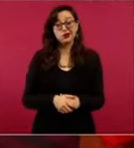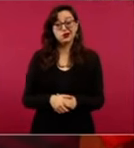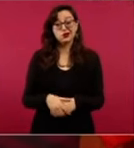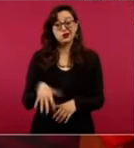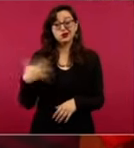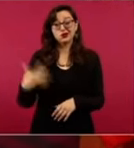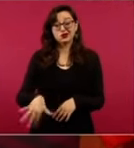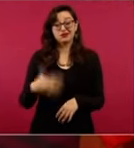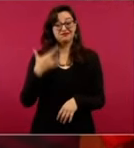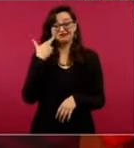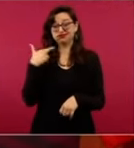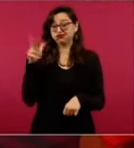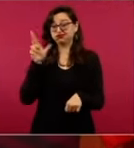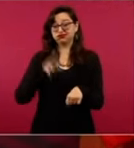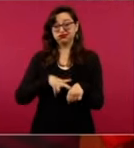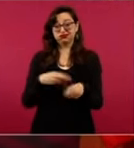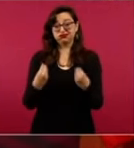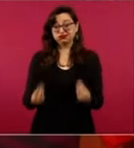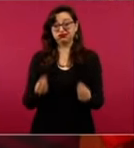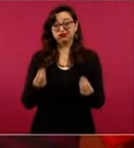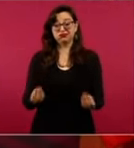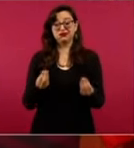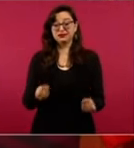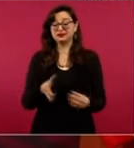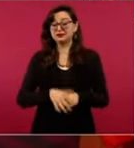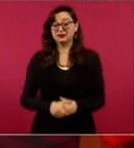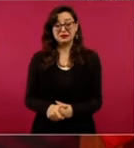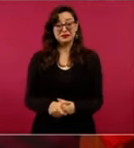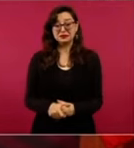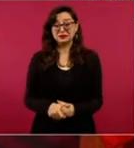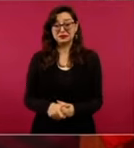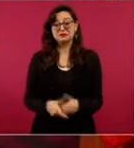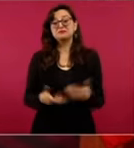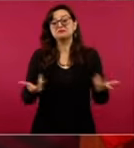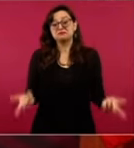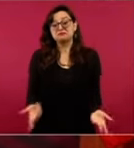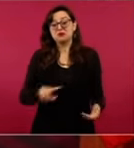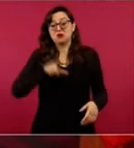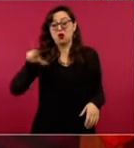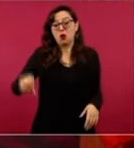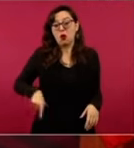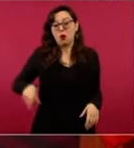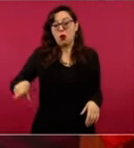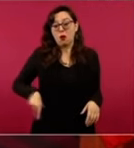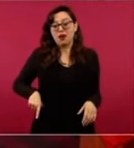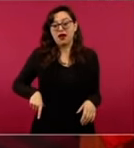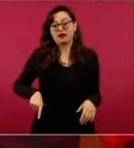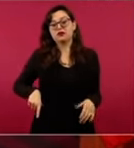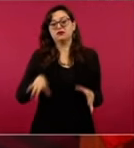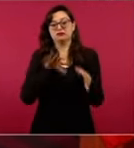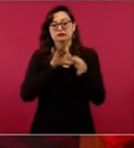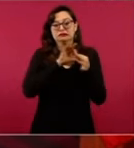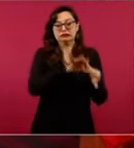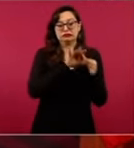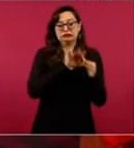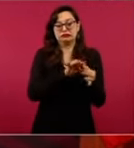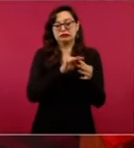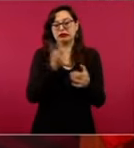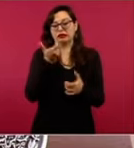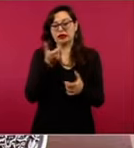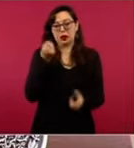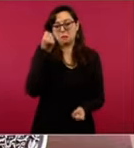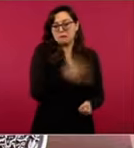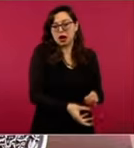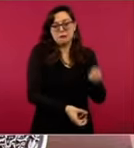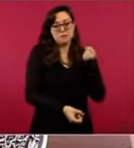de los gobiernos conservadores y neoliberales. sus